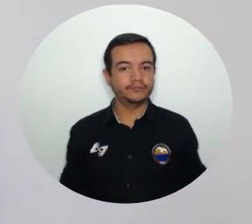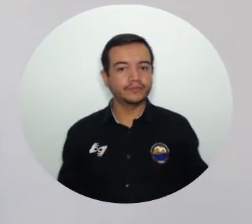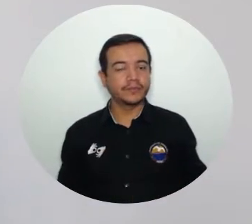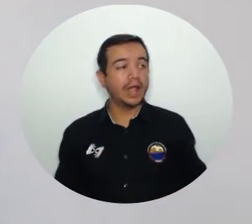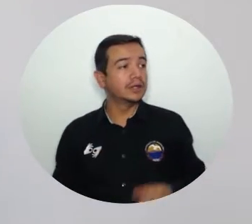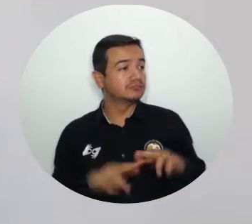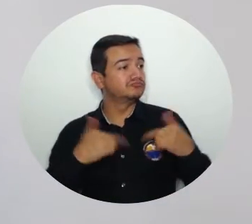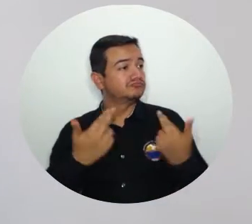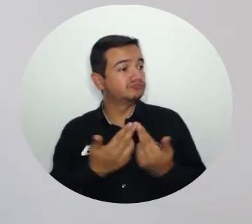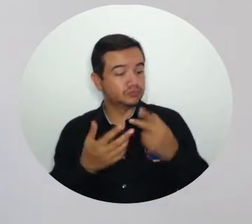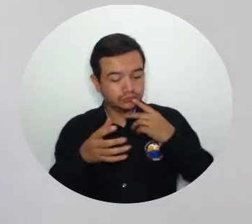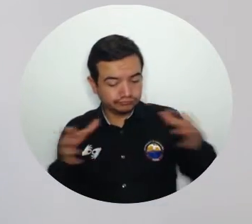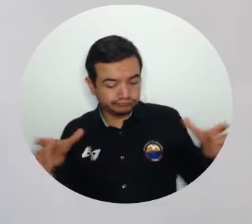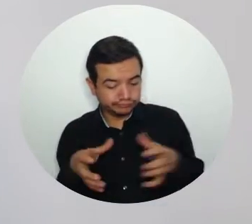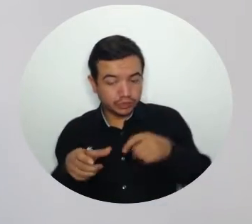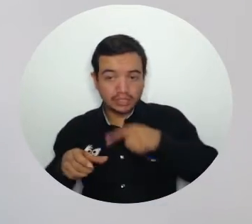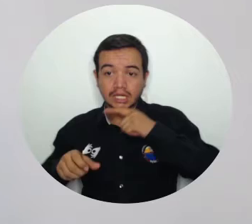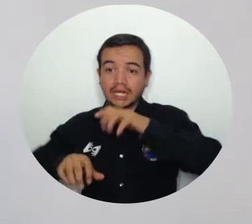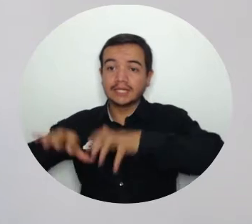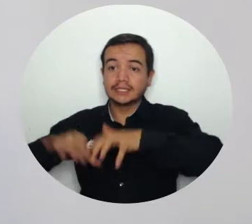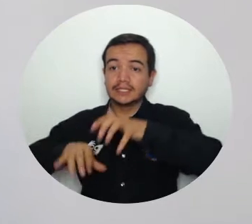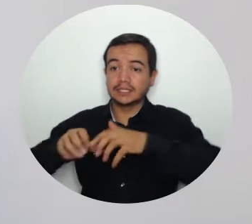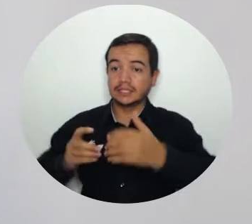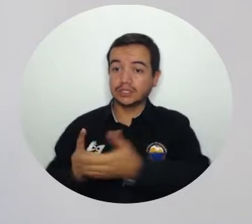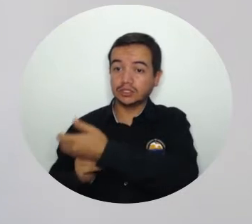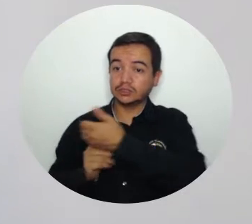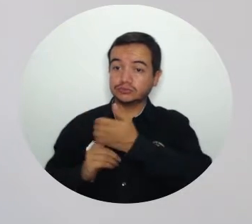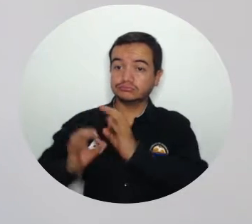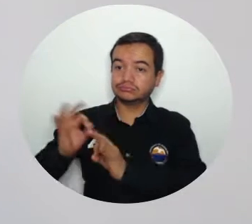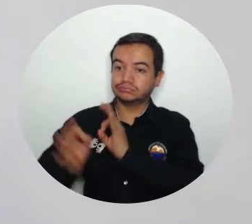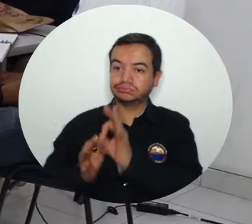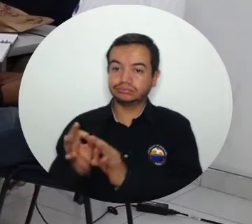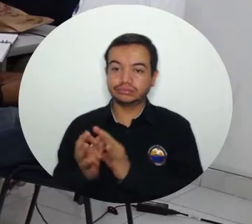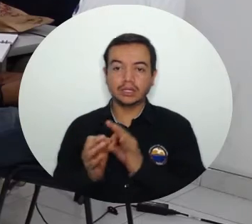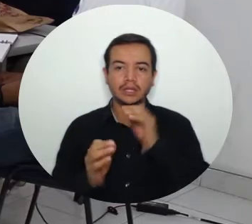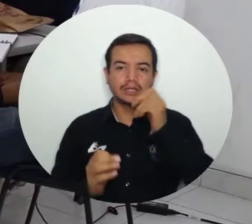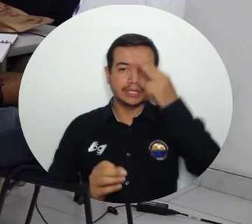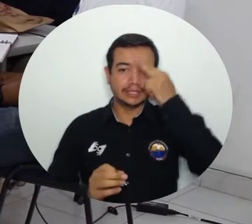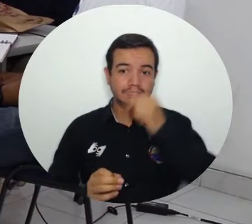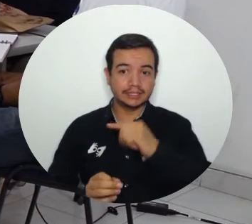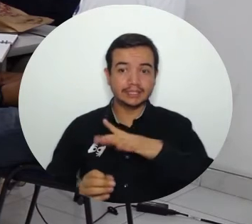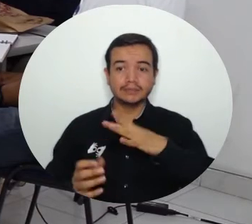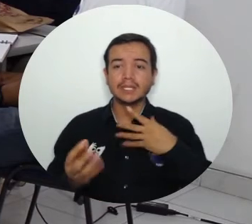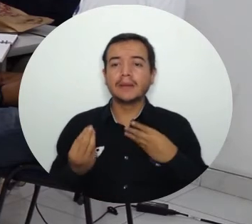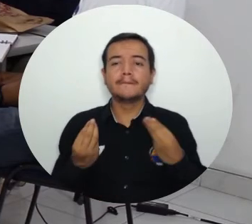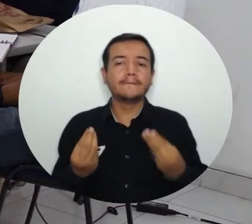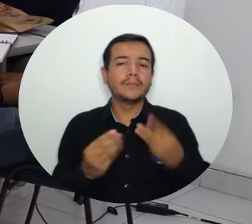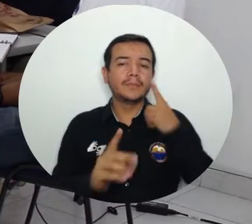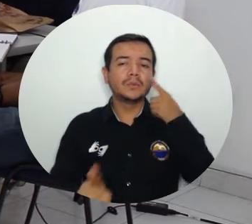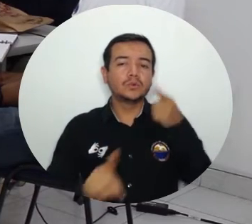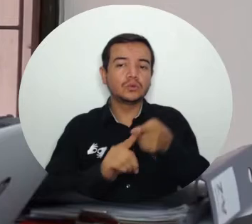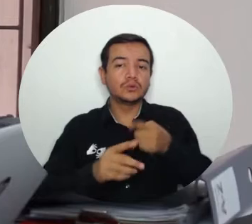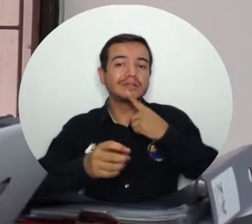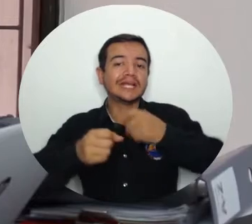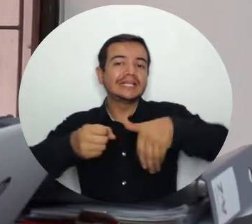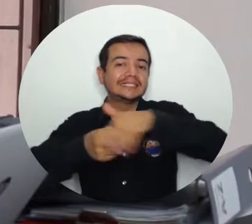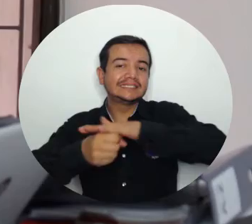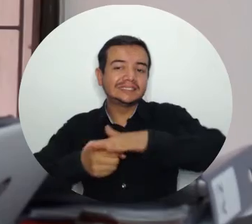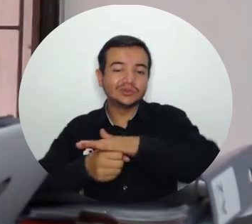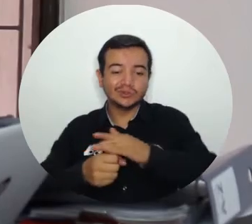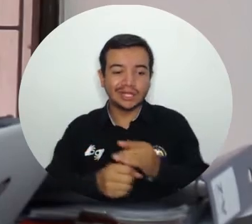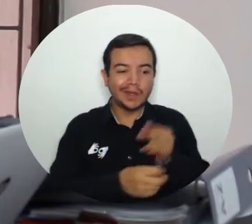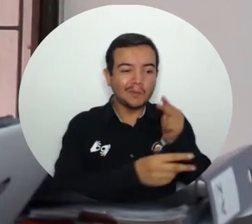instalaciones de la Secretaría de Seguridad del Distrito de Santa Marta, donde principalmente pusimos los casos de